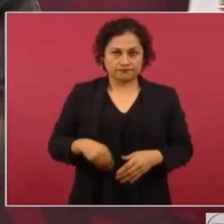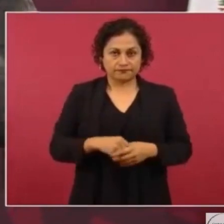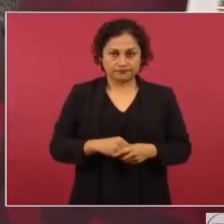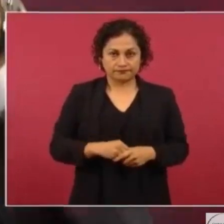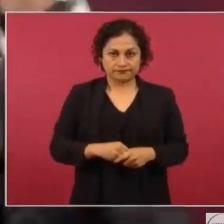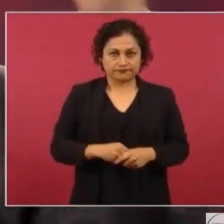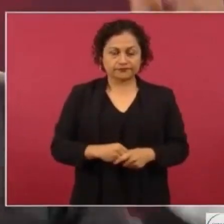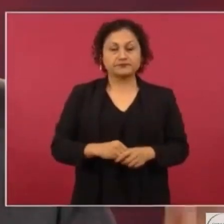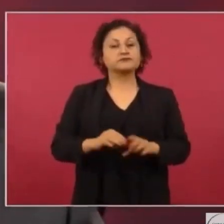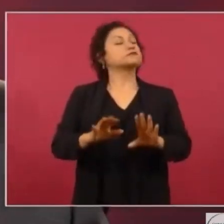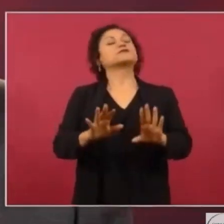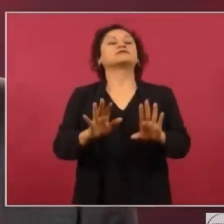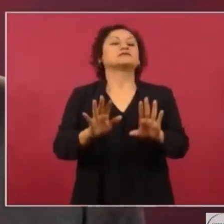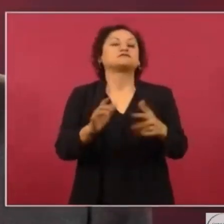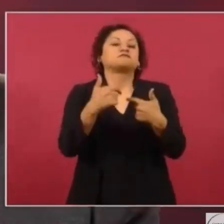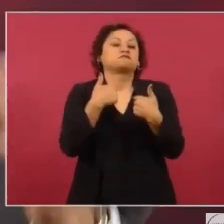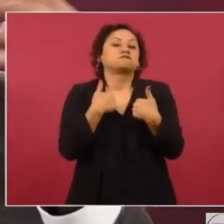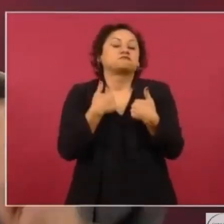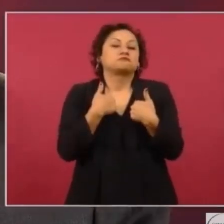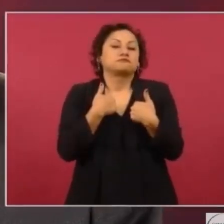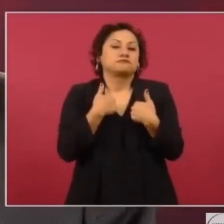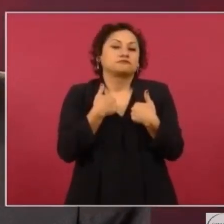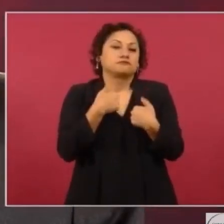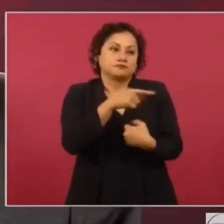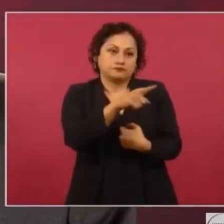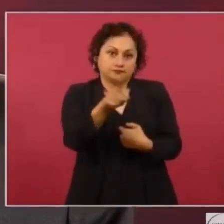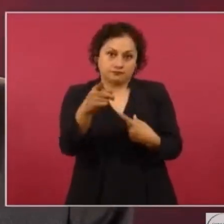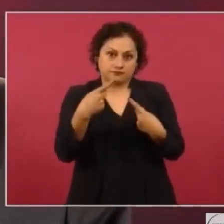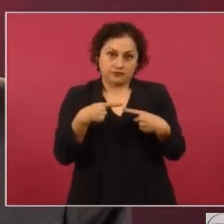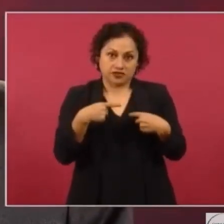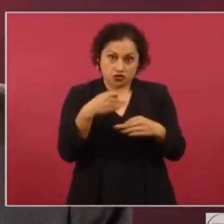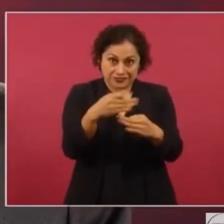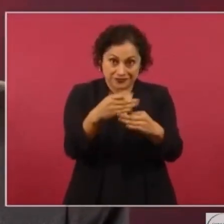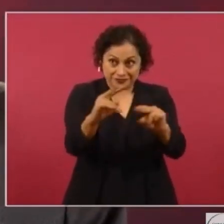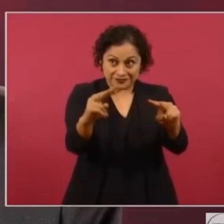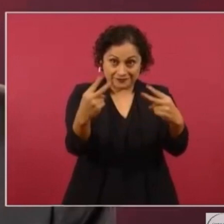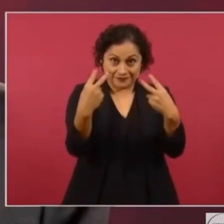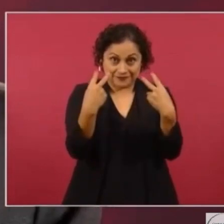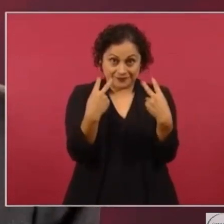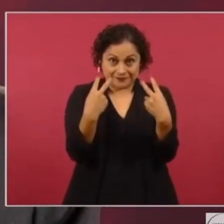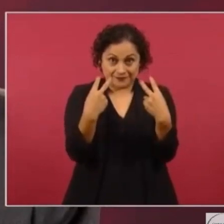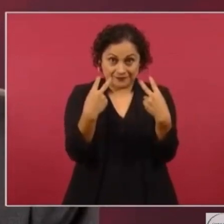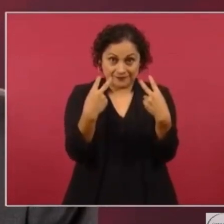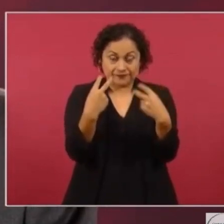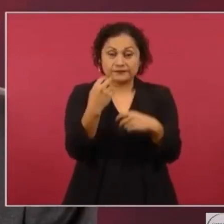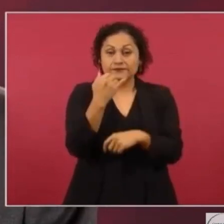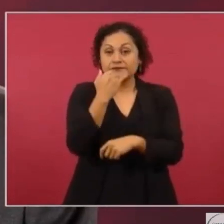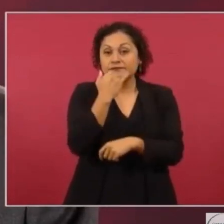Yo le digo a la gente que nos está viendo no tocamos los temas estos